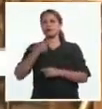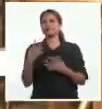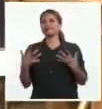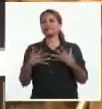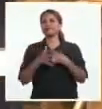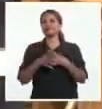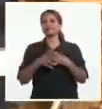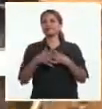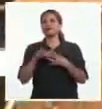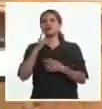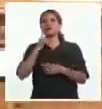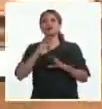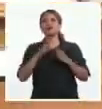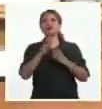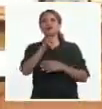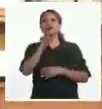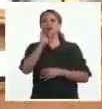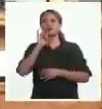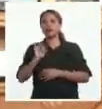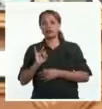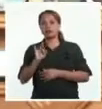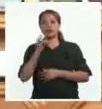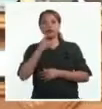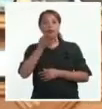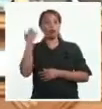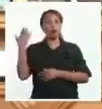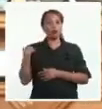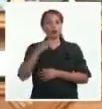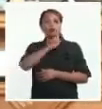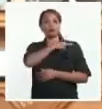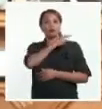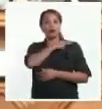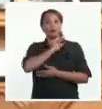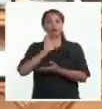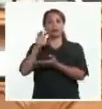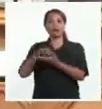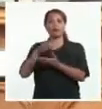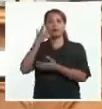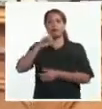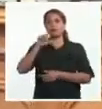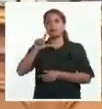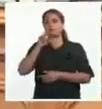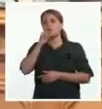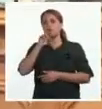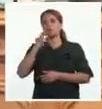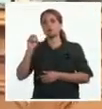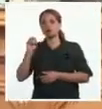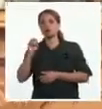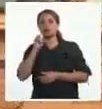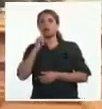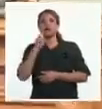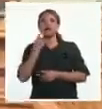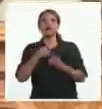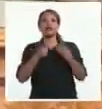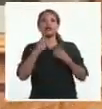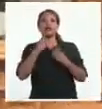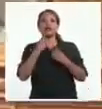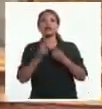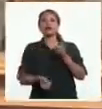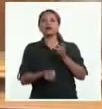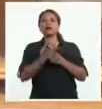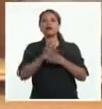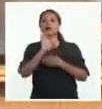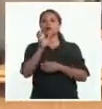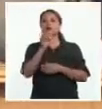que salió a la luz en 2017 cuando era alcalde de Hamburgo. El fraude era un dispositivo de optimización creado por varios bancos